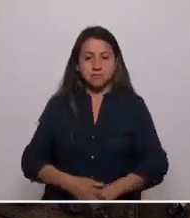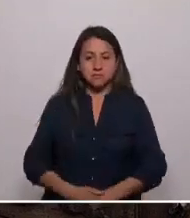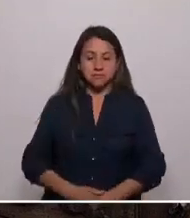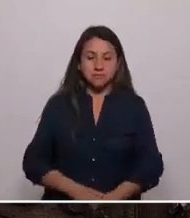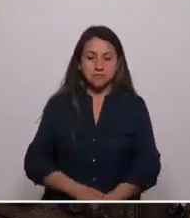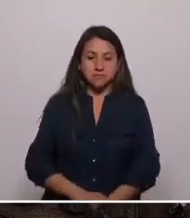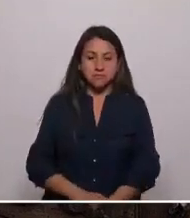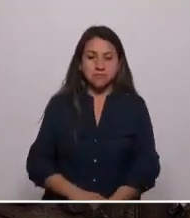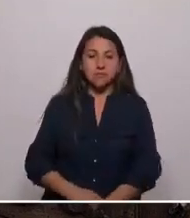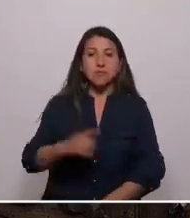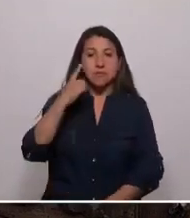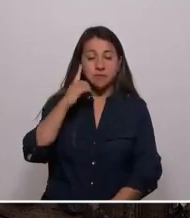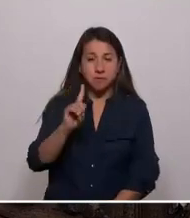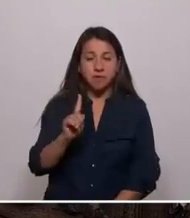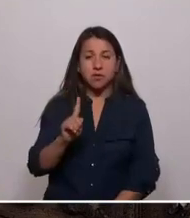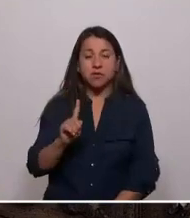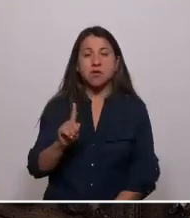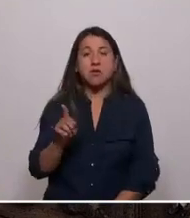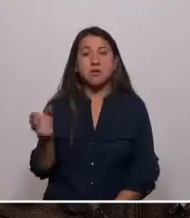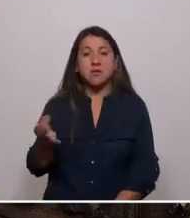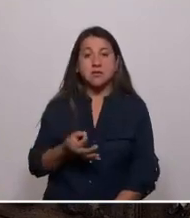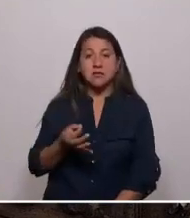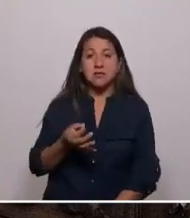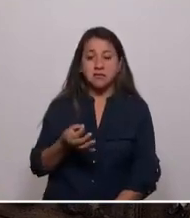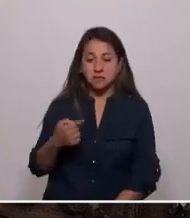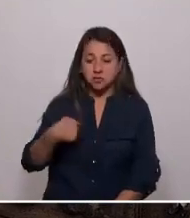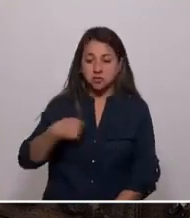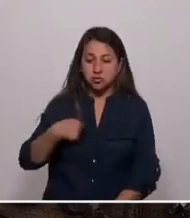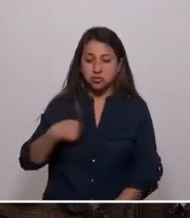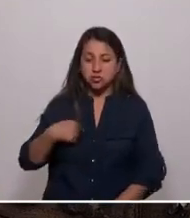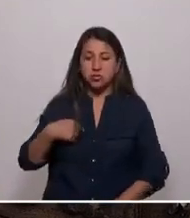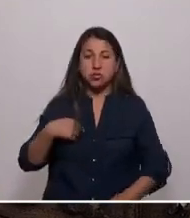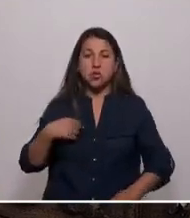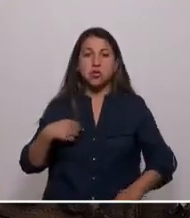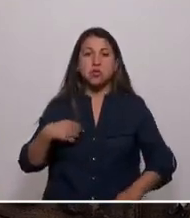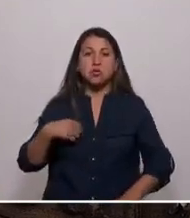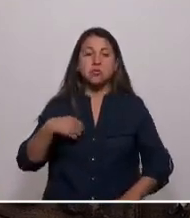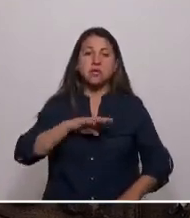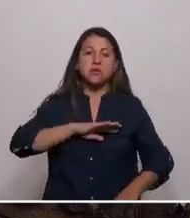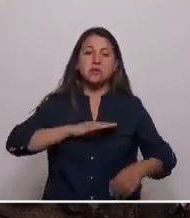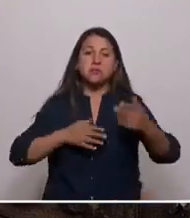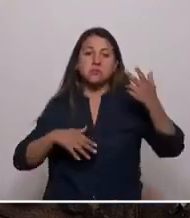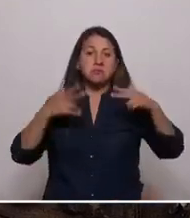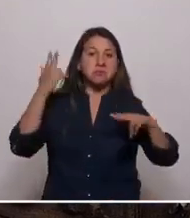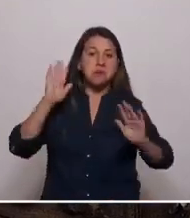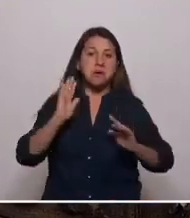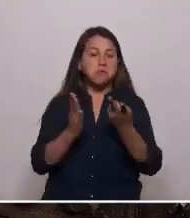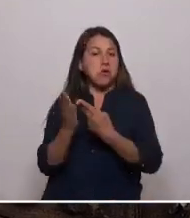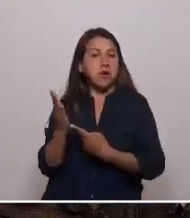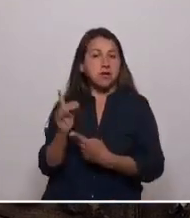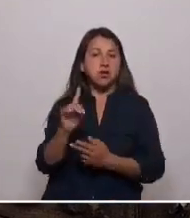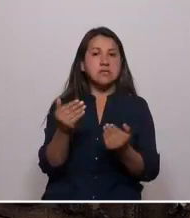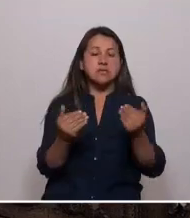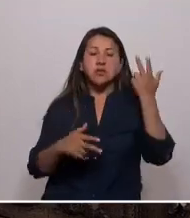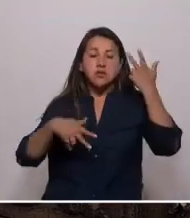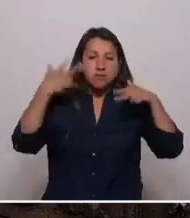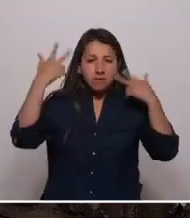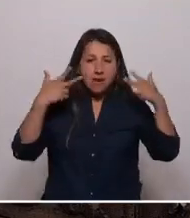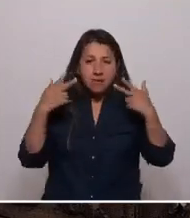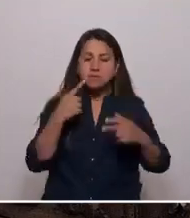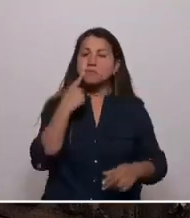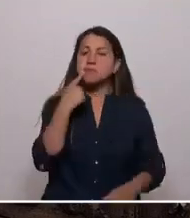Pedro Le Mebel decía, no soy un marica disfrazado de poeta. No necesito disfraz, aquí está mi cara.